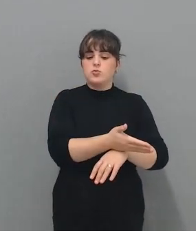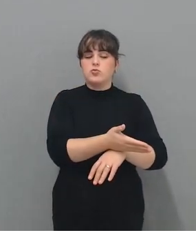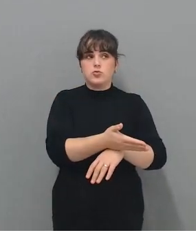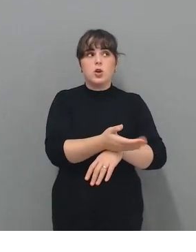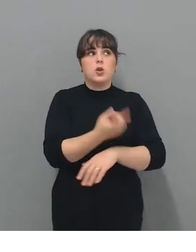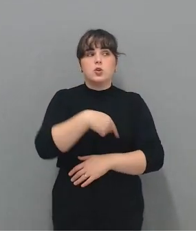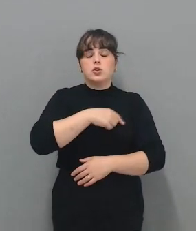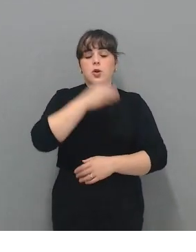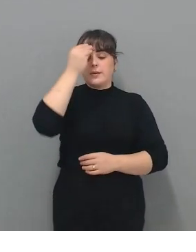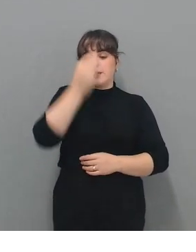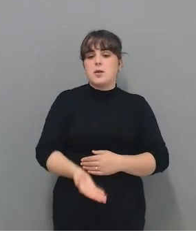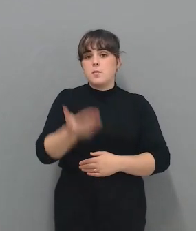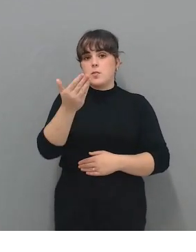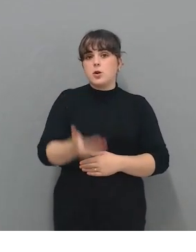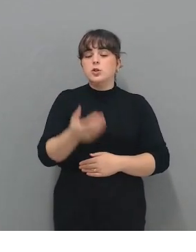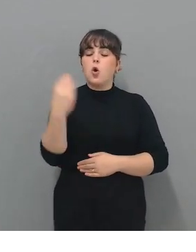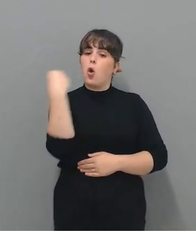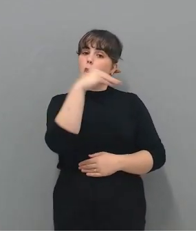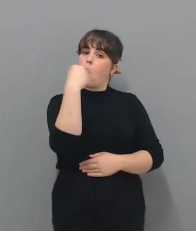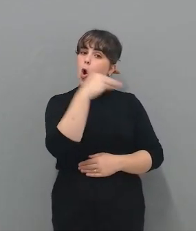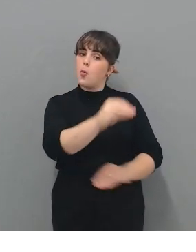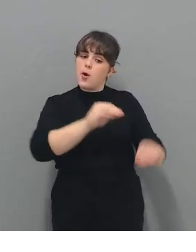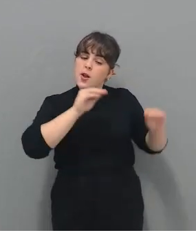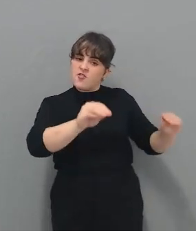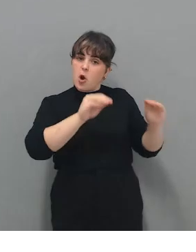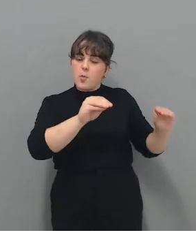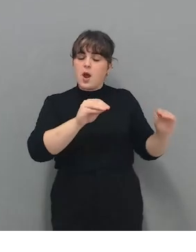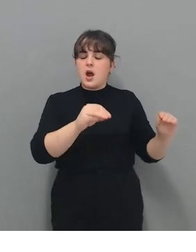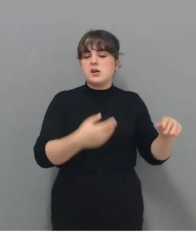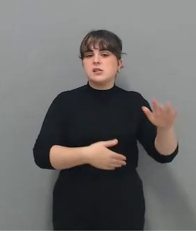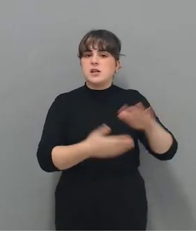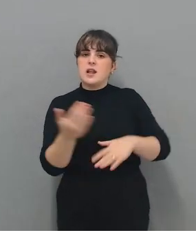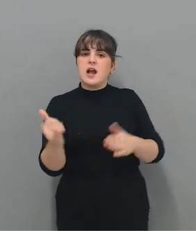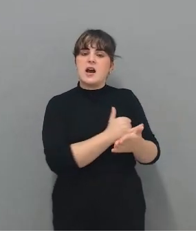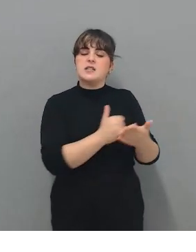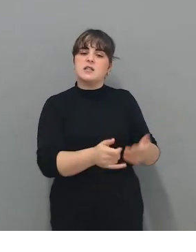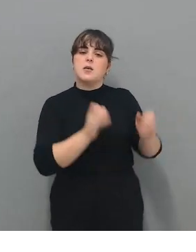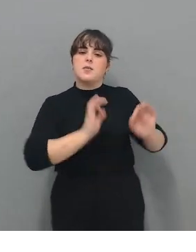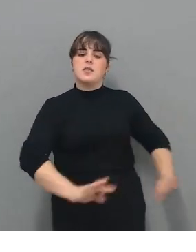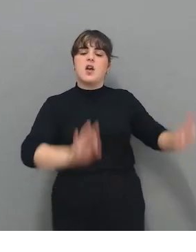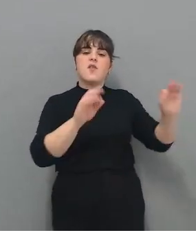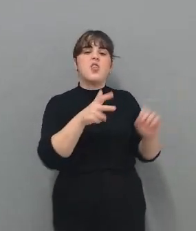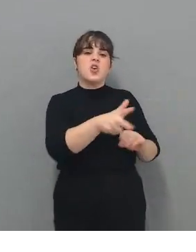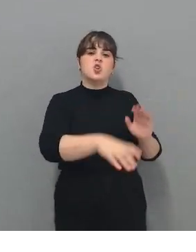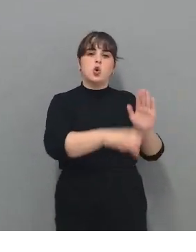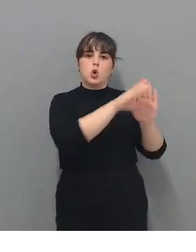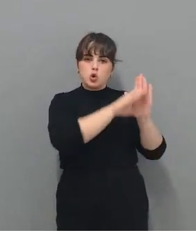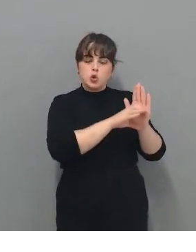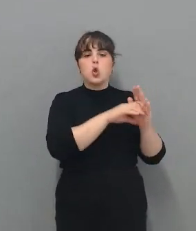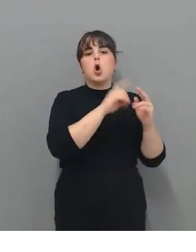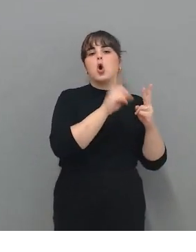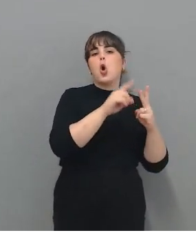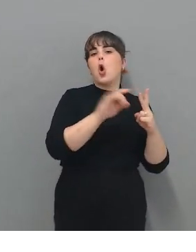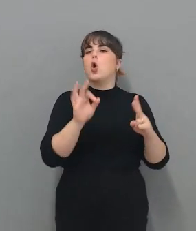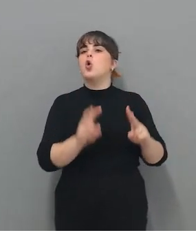muy importante formar a los jóvenes, no hablamos de poner una asignatura que sea derecho constitucional o derecho de las nuevas tecnologías,